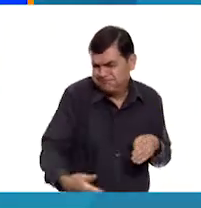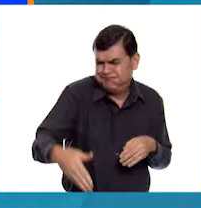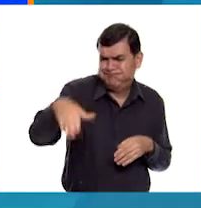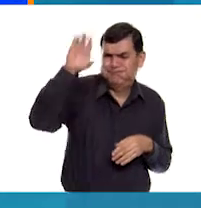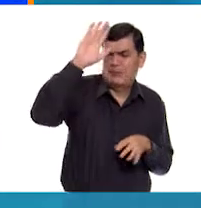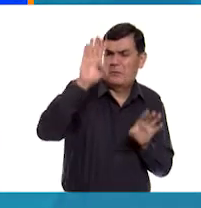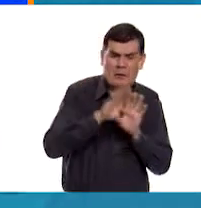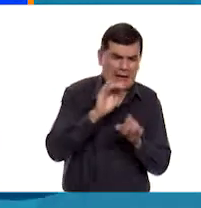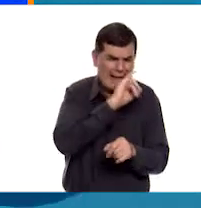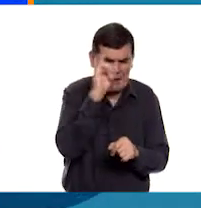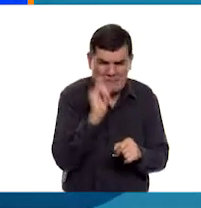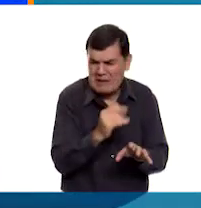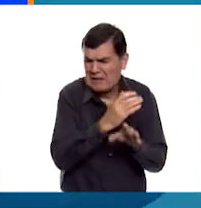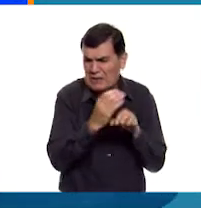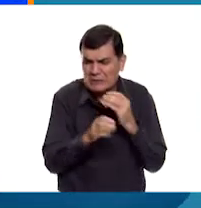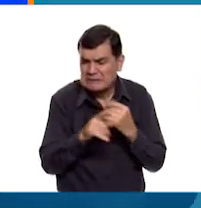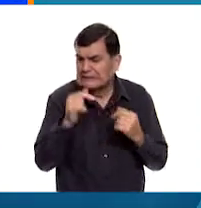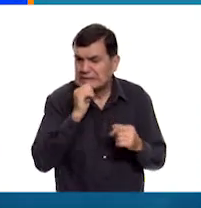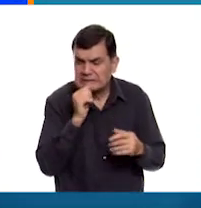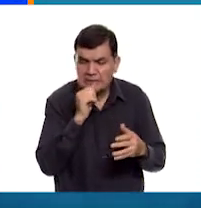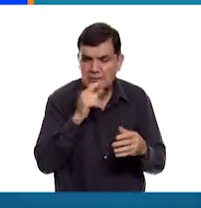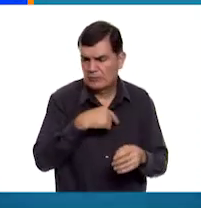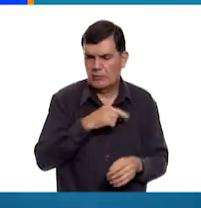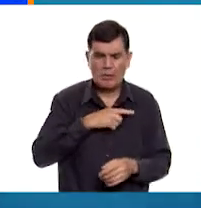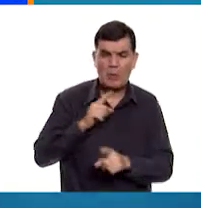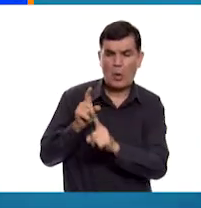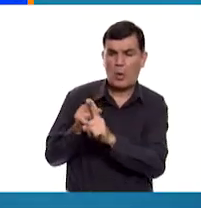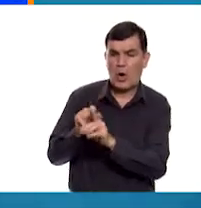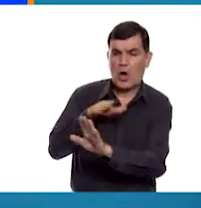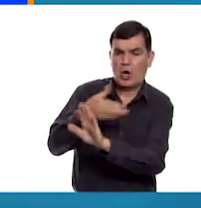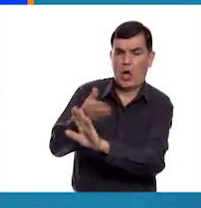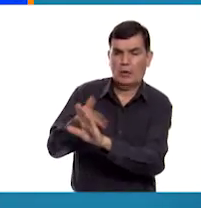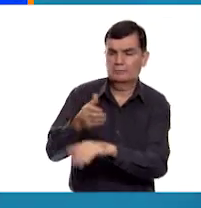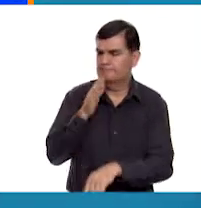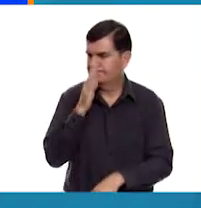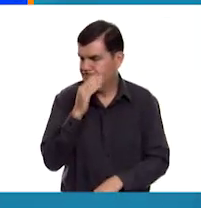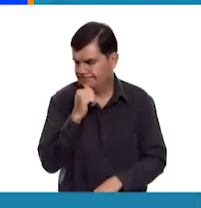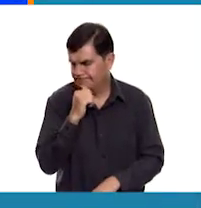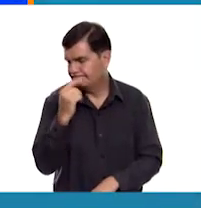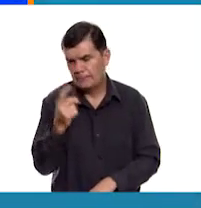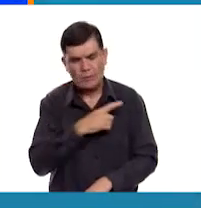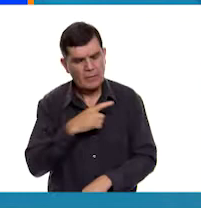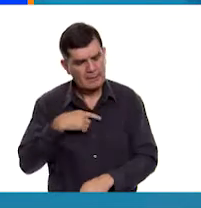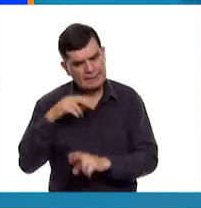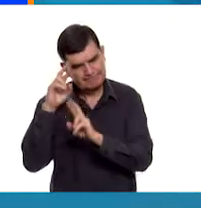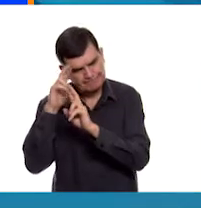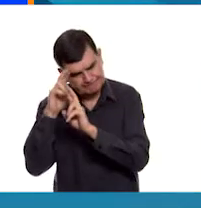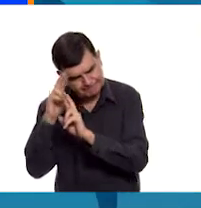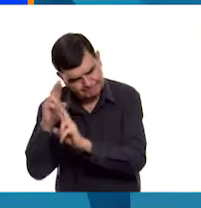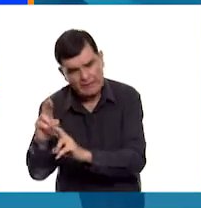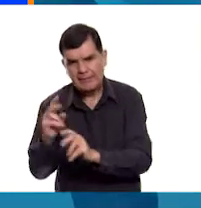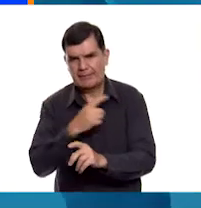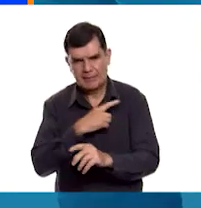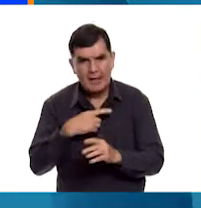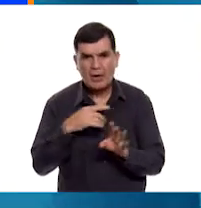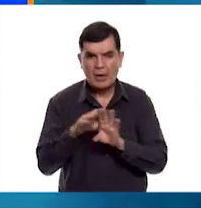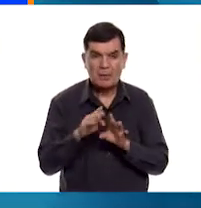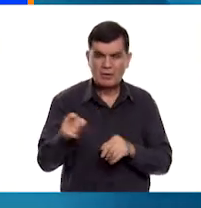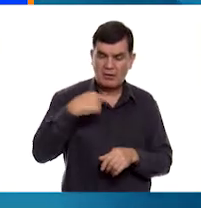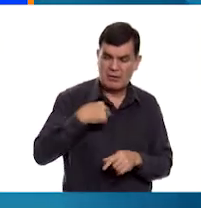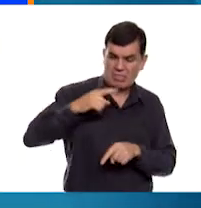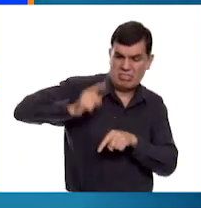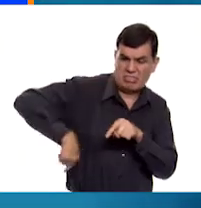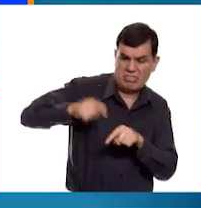nunca y por ningún motivo debemos hacer bromas o burlas al respecto y mucho menos obstaculizar o limitar a otros